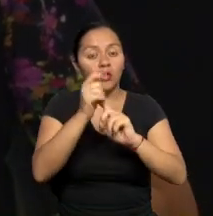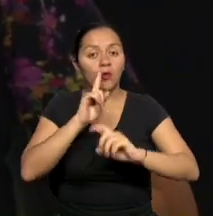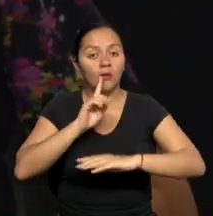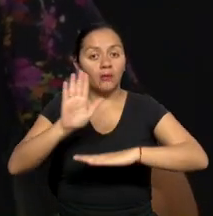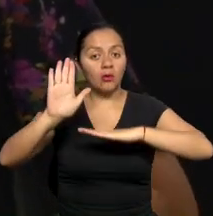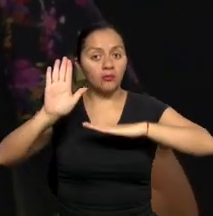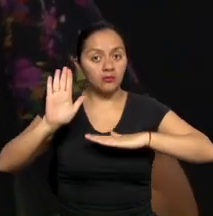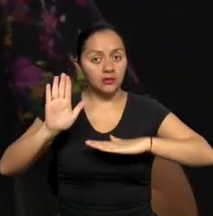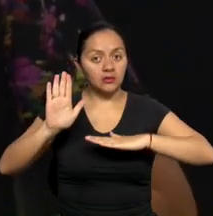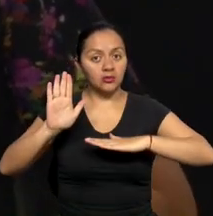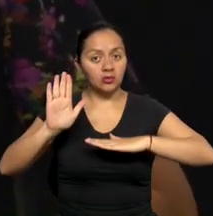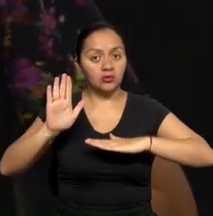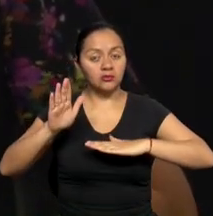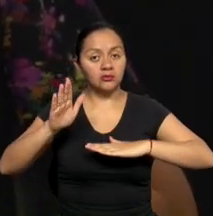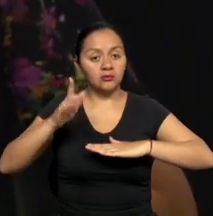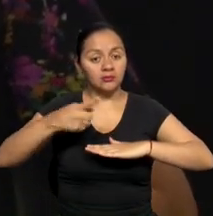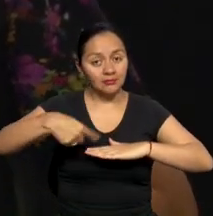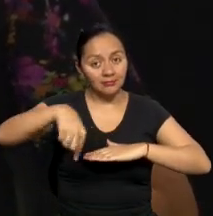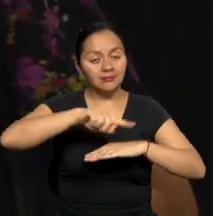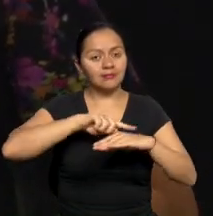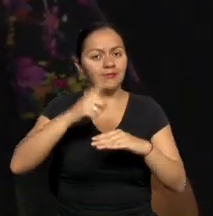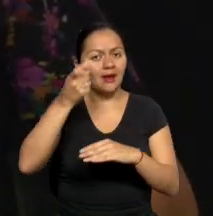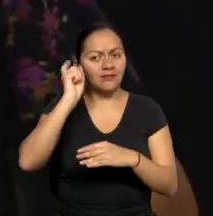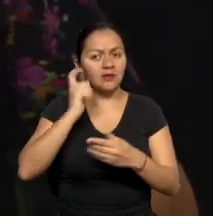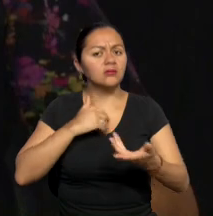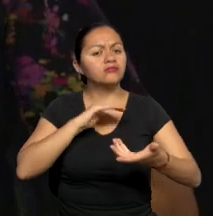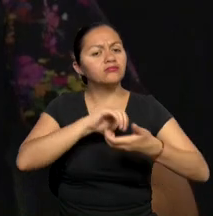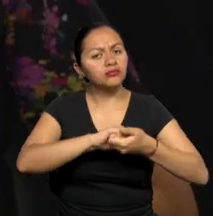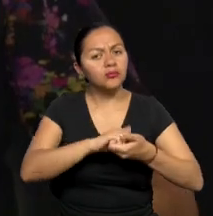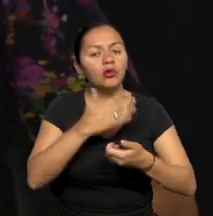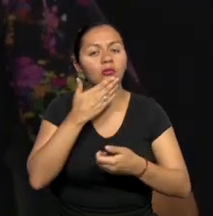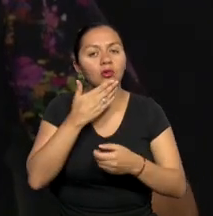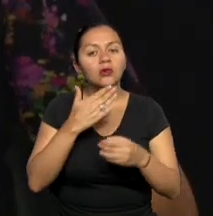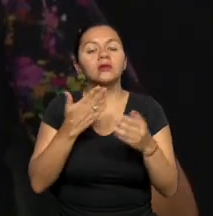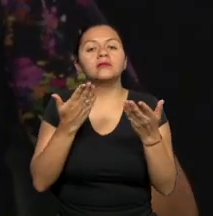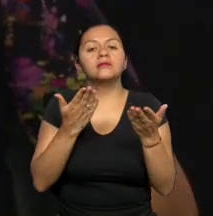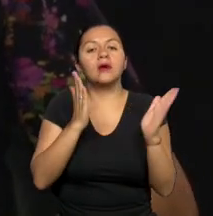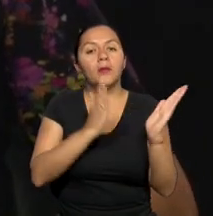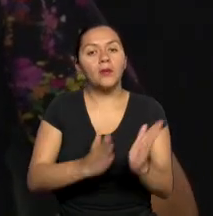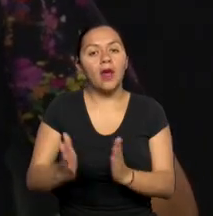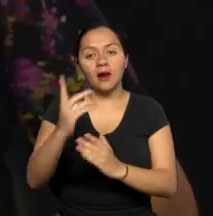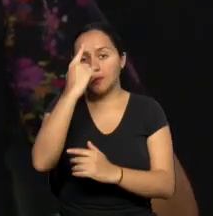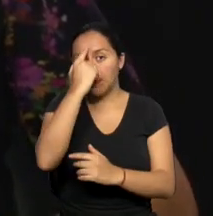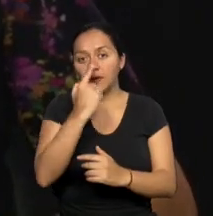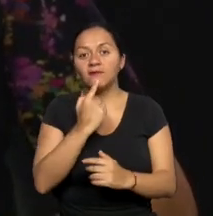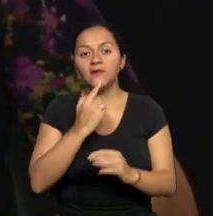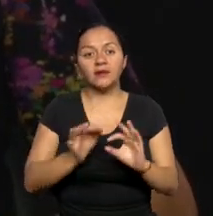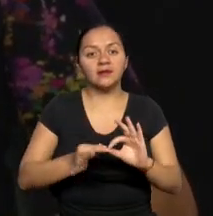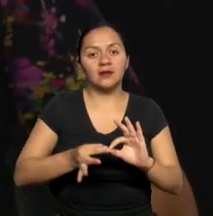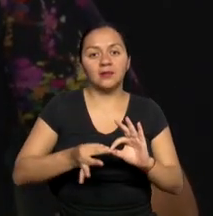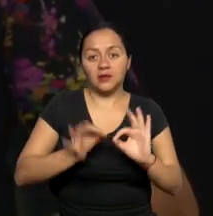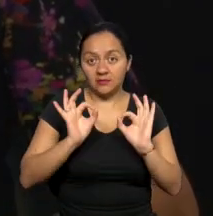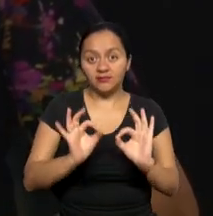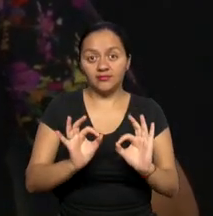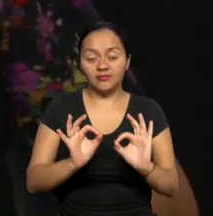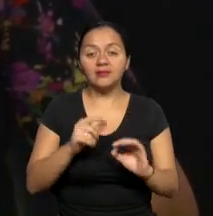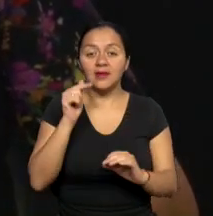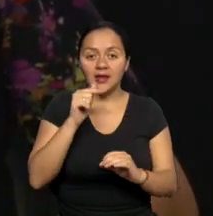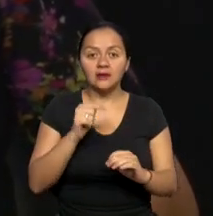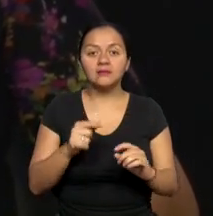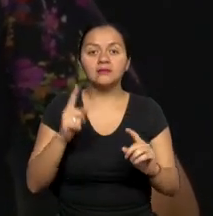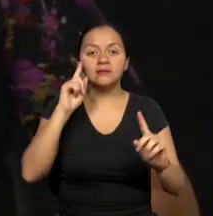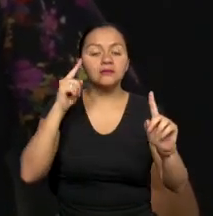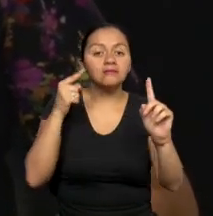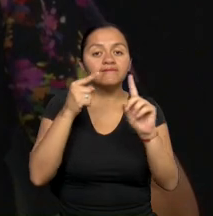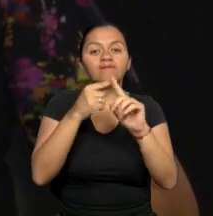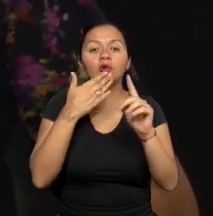especialmente, estimado Javier, para desarrollar este perfil de intérprete de lengua de señas. ¿Qué es lo que busca?